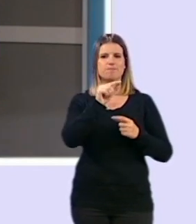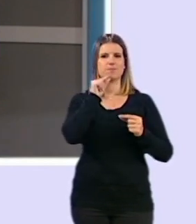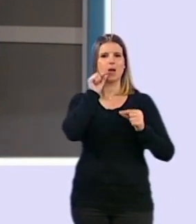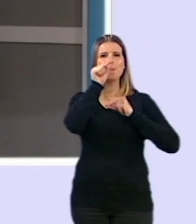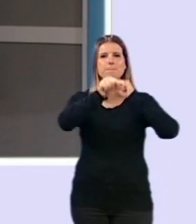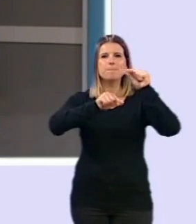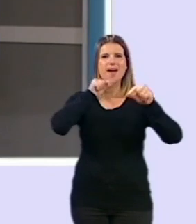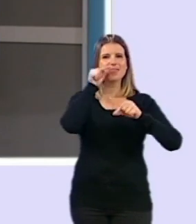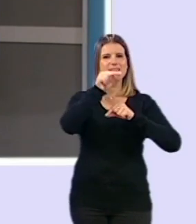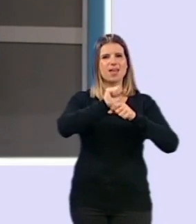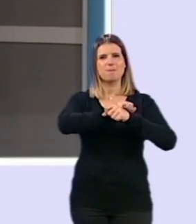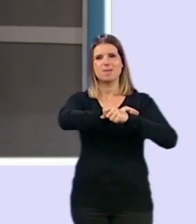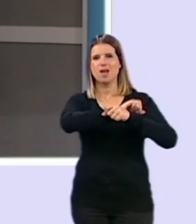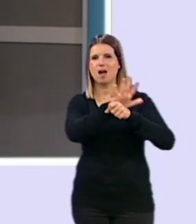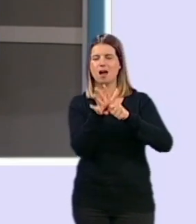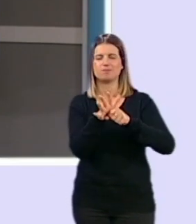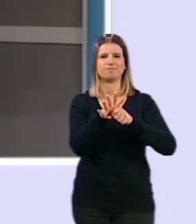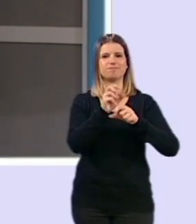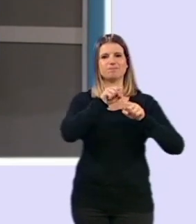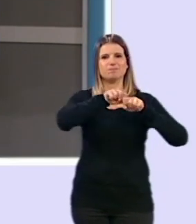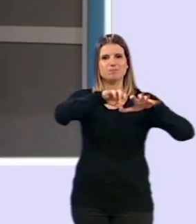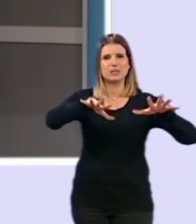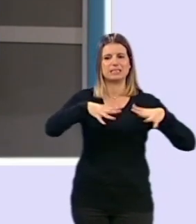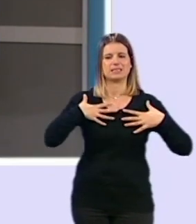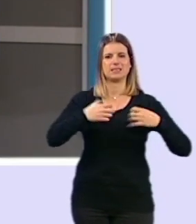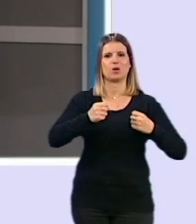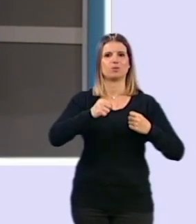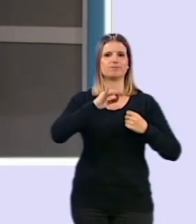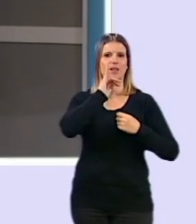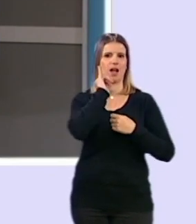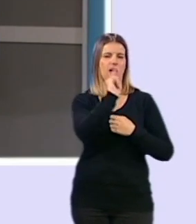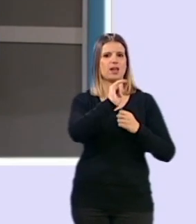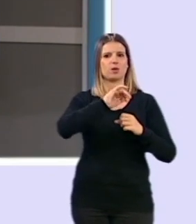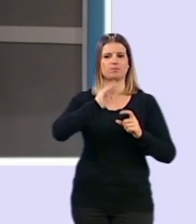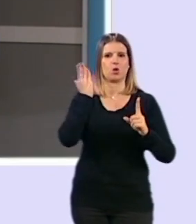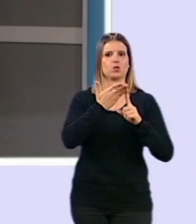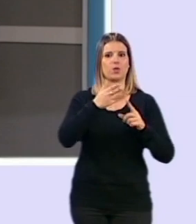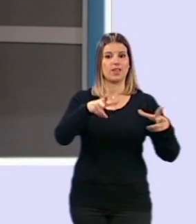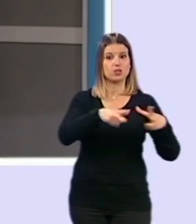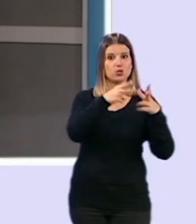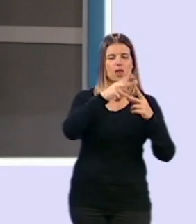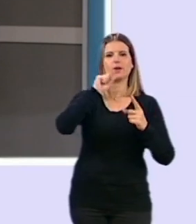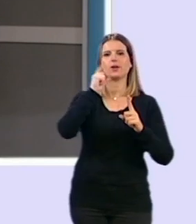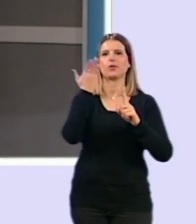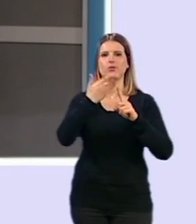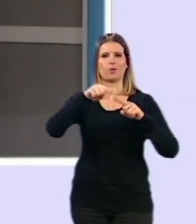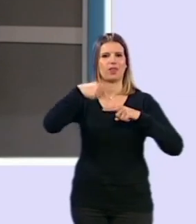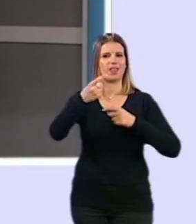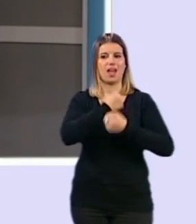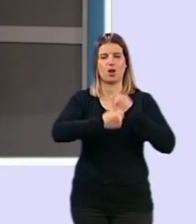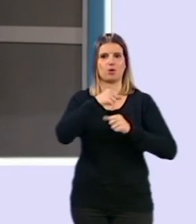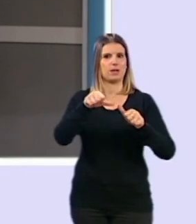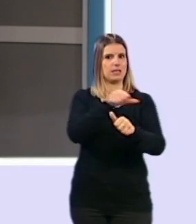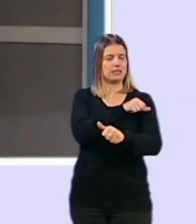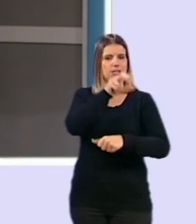sanitaria que ha tenido unas consecuencias sociales y unas consecuencias económicas como nunca la habíamos